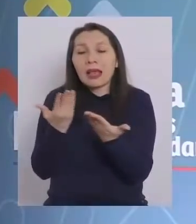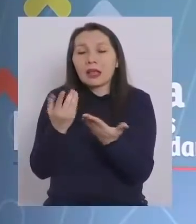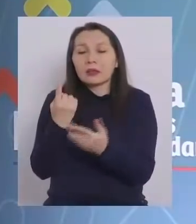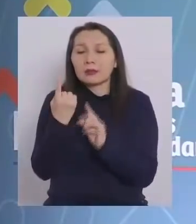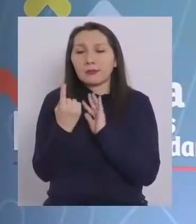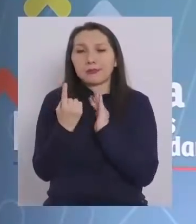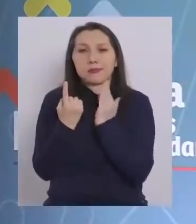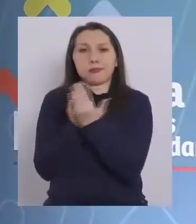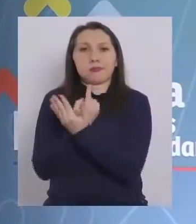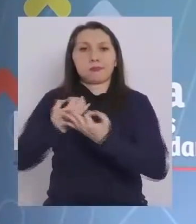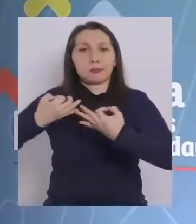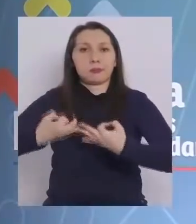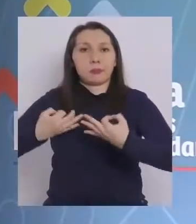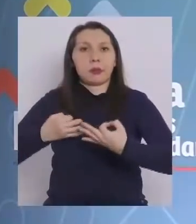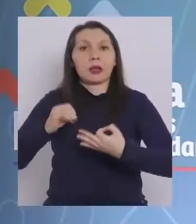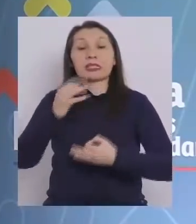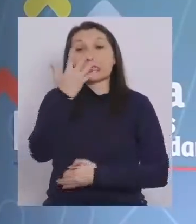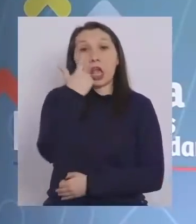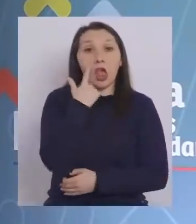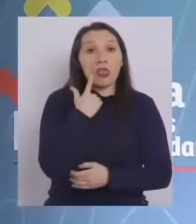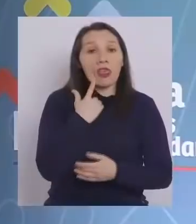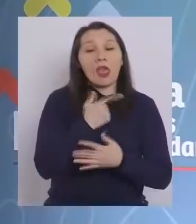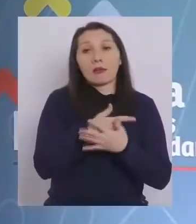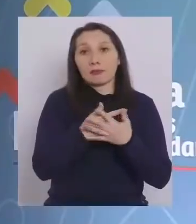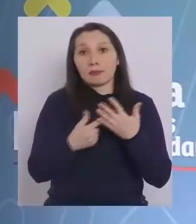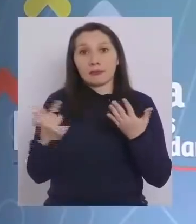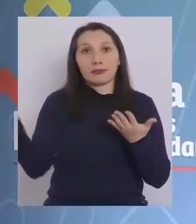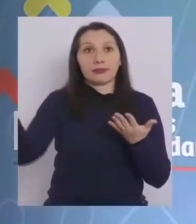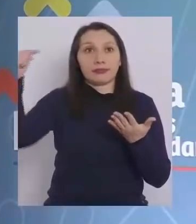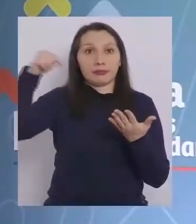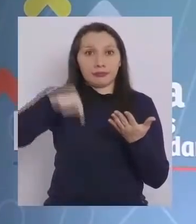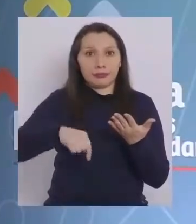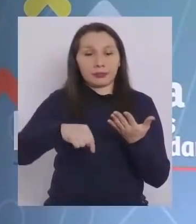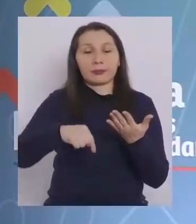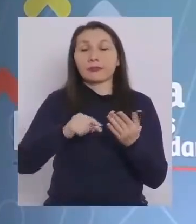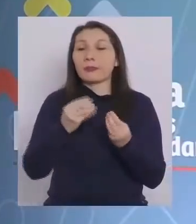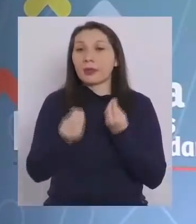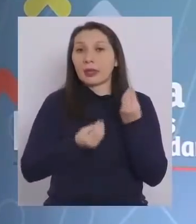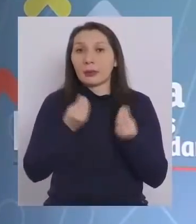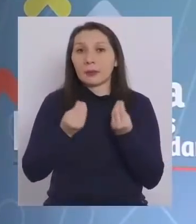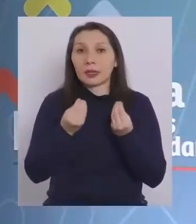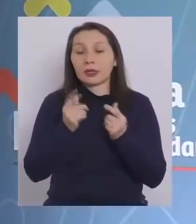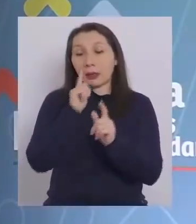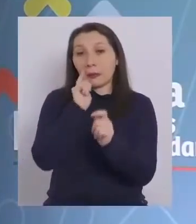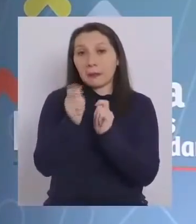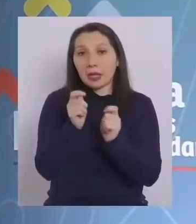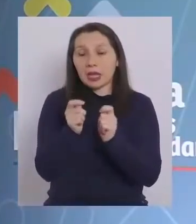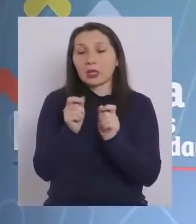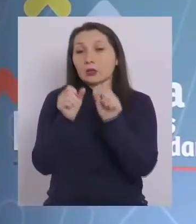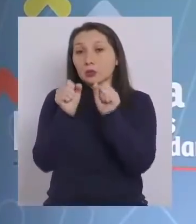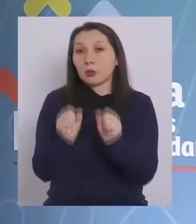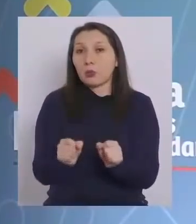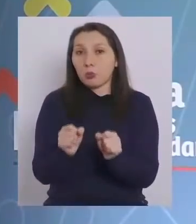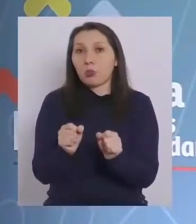aislamiento seguro los primeros cinco días frente al riesgo de